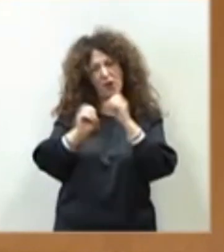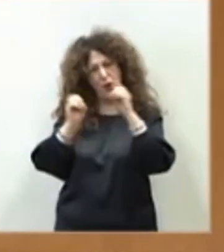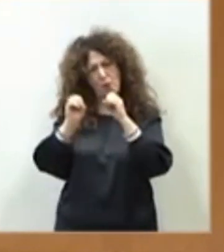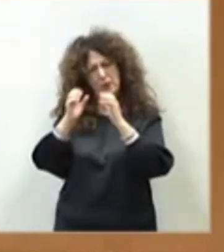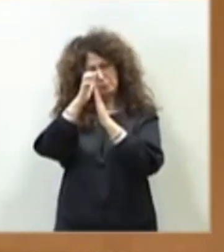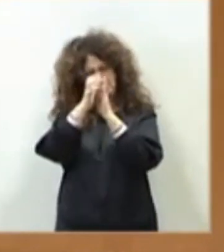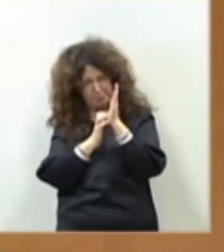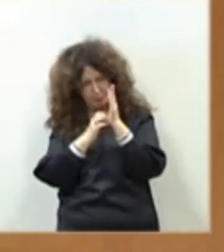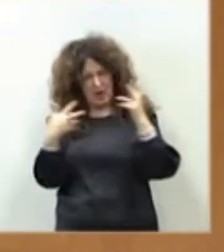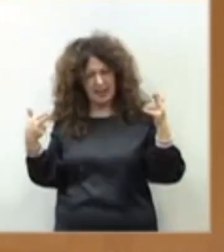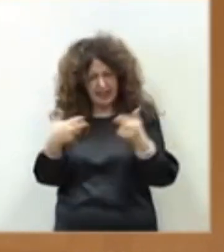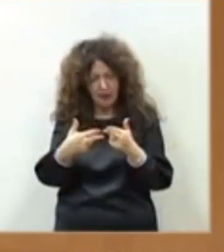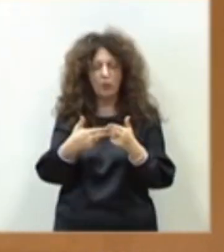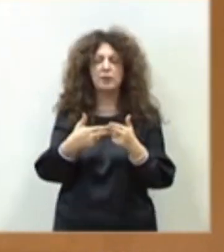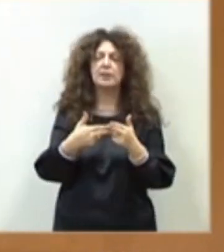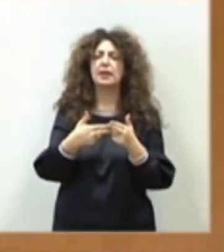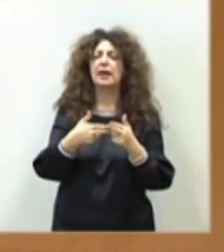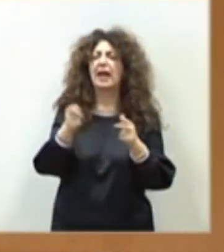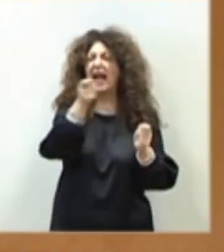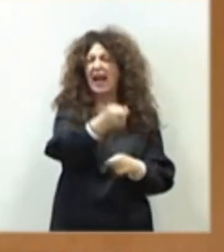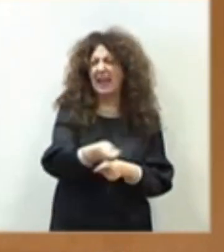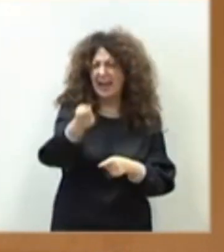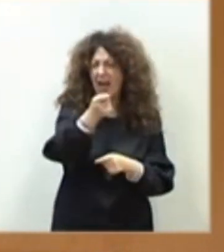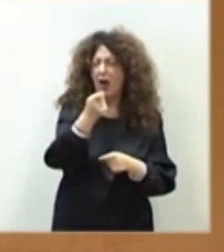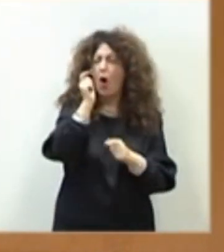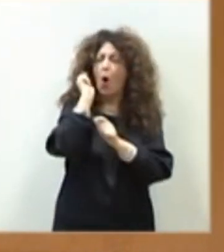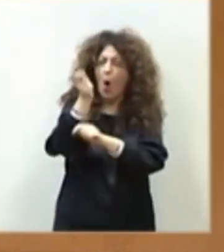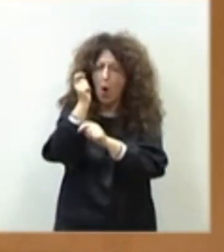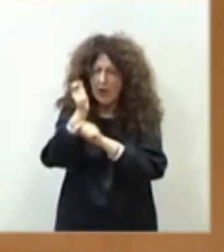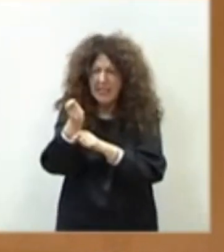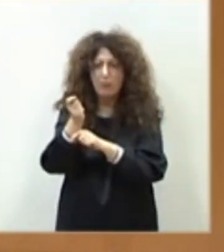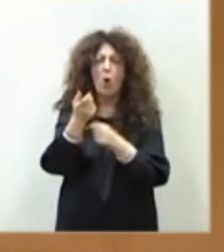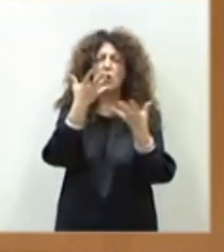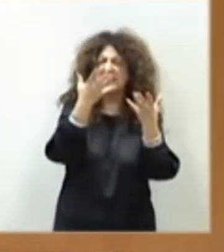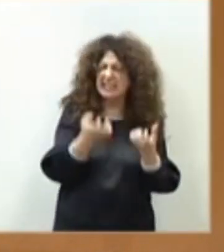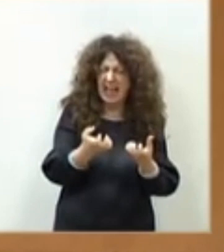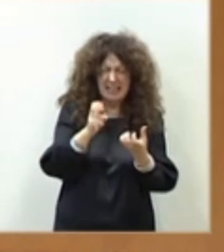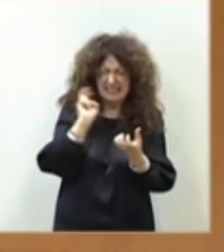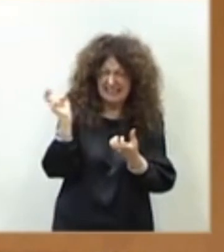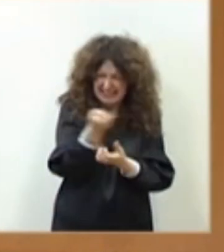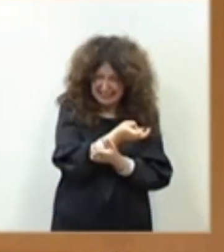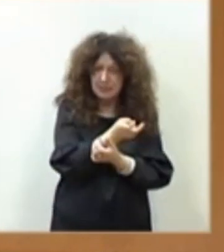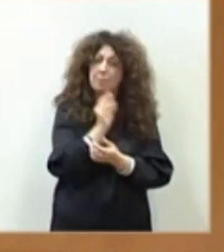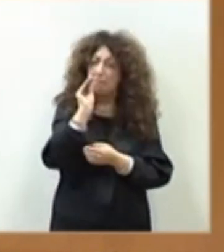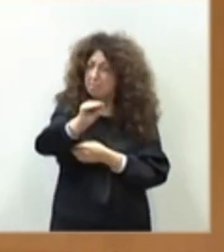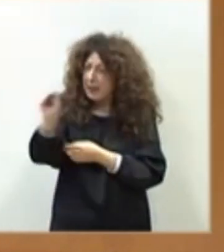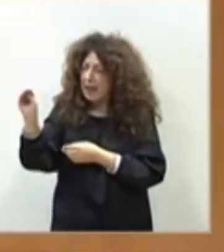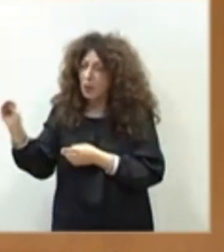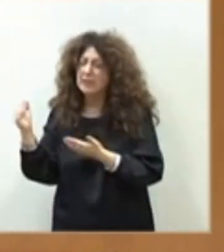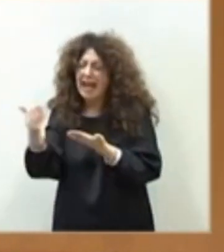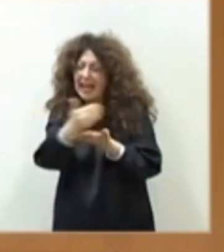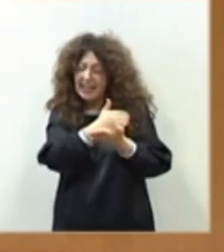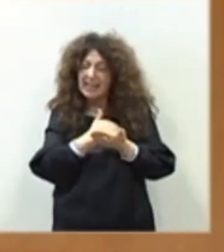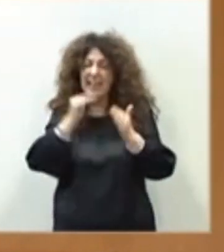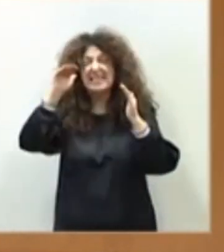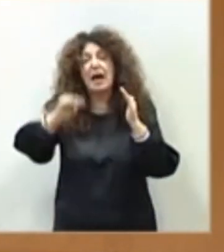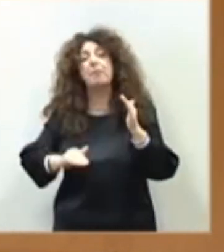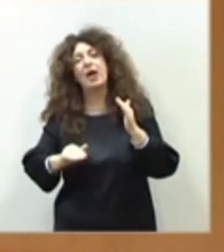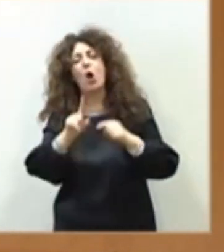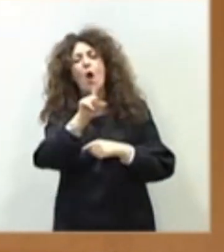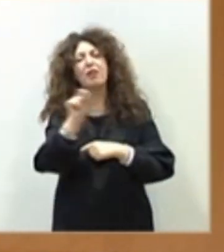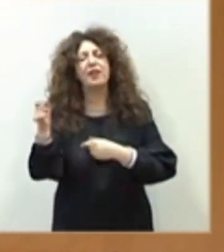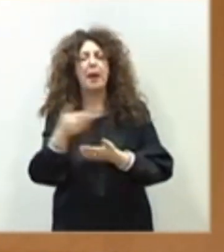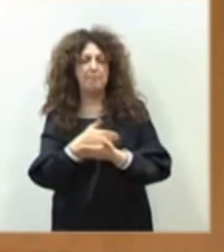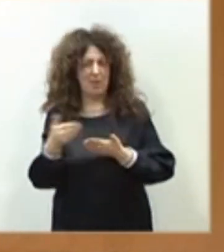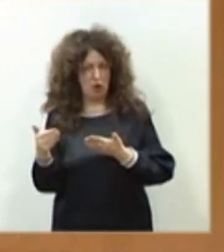regadío, en olivos. Claro, hable con ellos y calcule lo que van a dejar de ingresar. 100 millones de euros menos durante